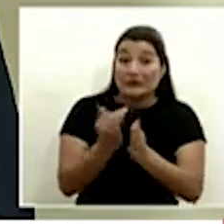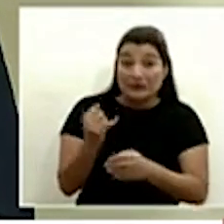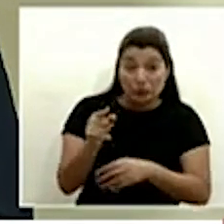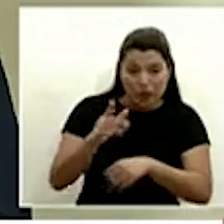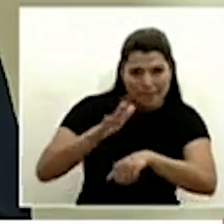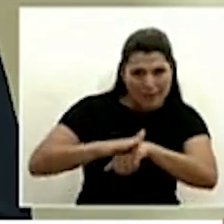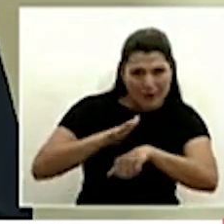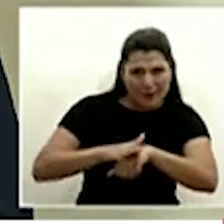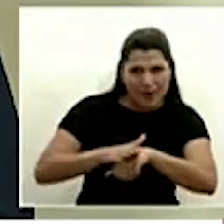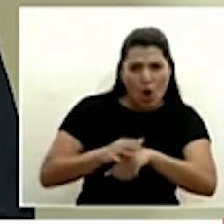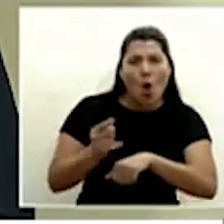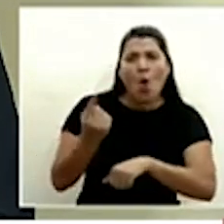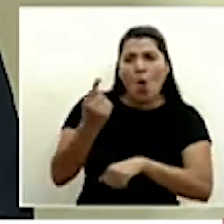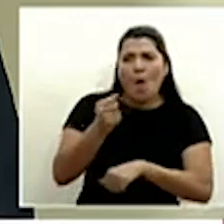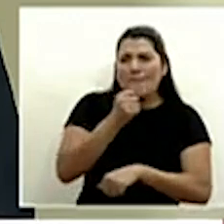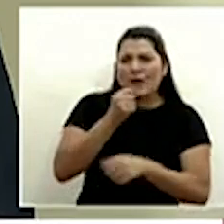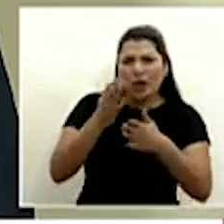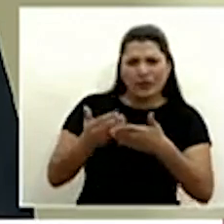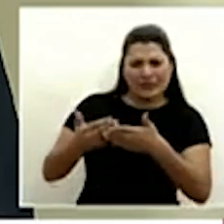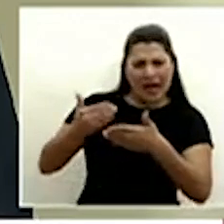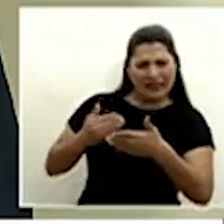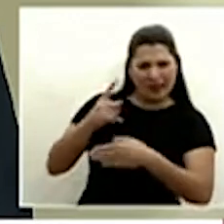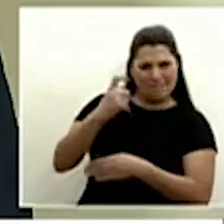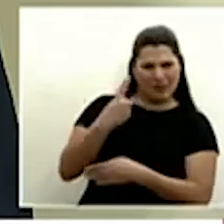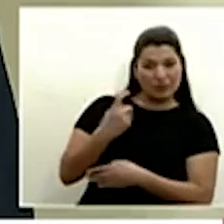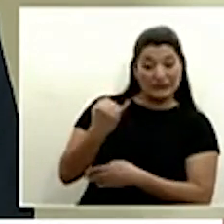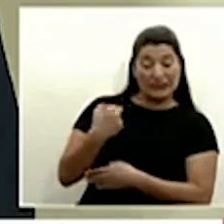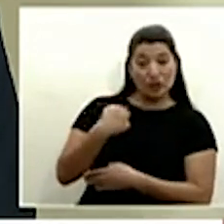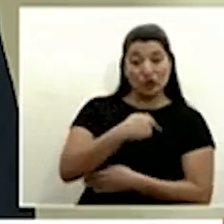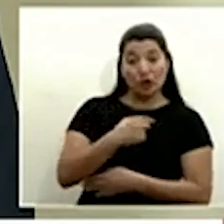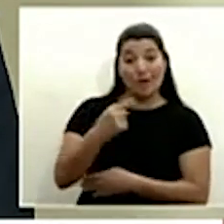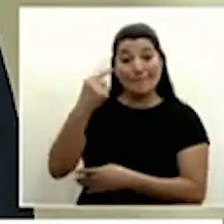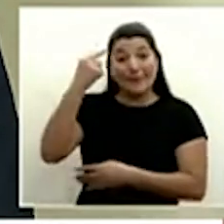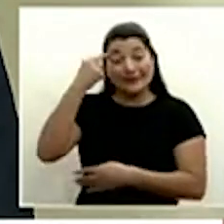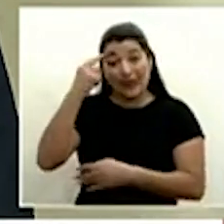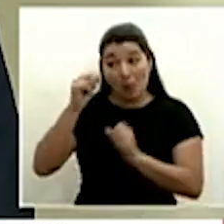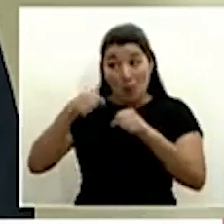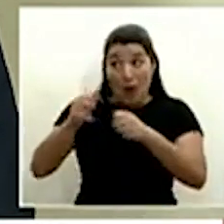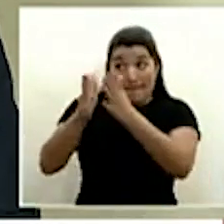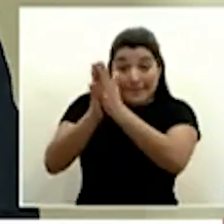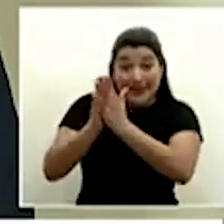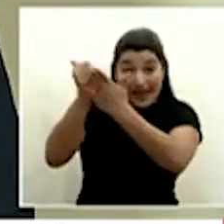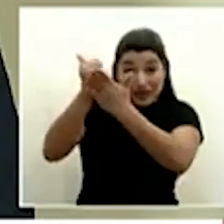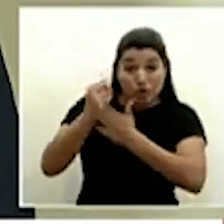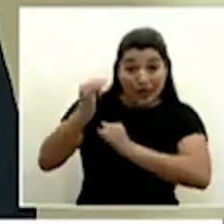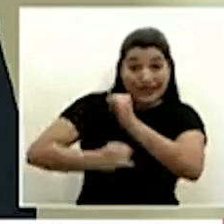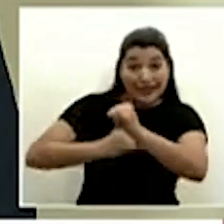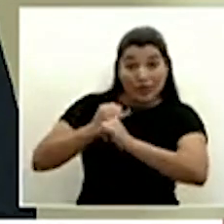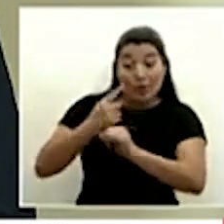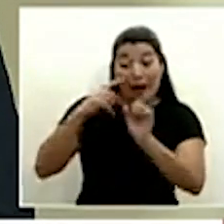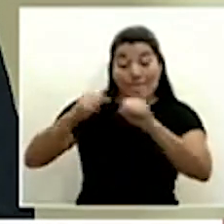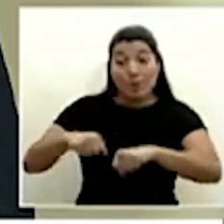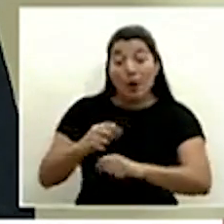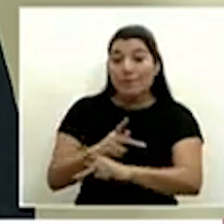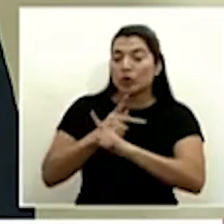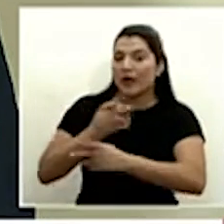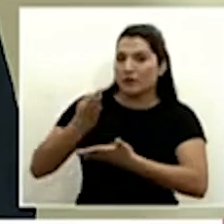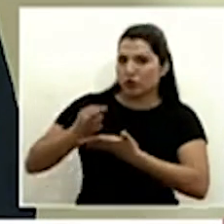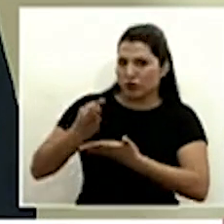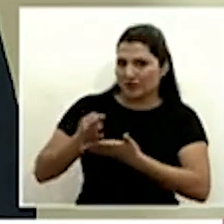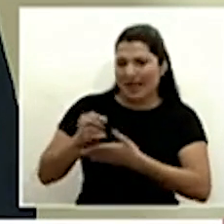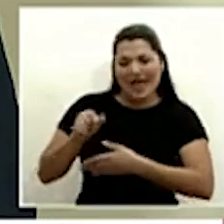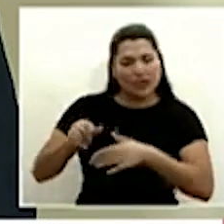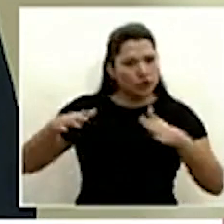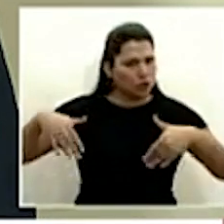que me consultaba ahora un colega de ustedes de Monumental sobre si hemos pensado en pedir ayuda internacional para proteger las fronteras no es algo que estemos